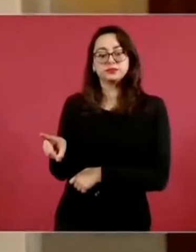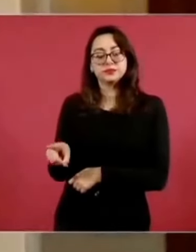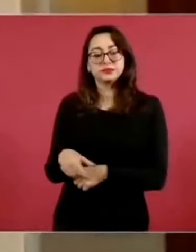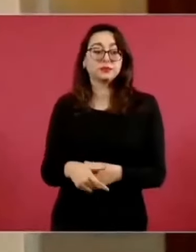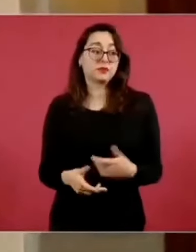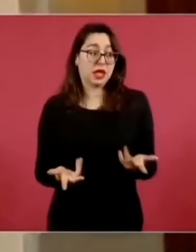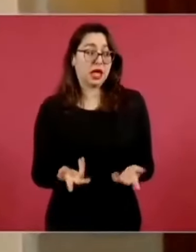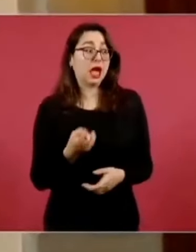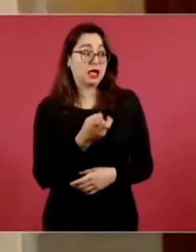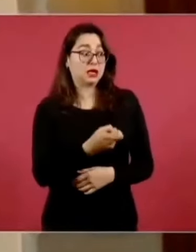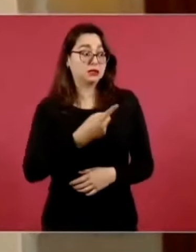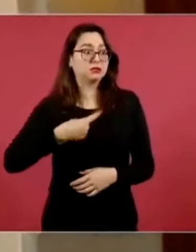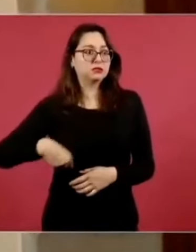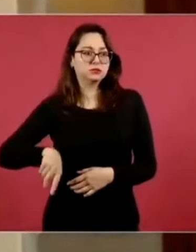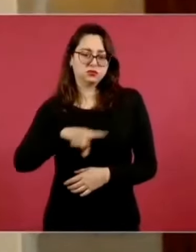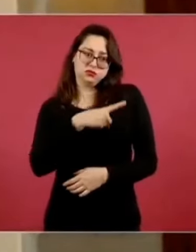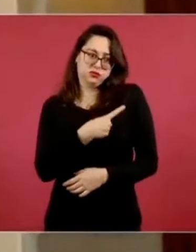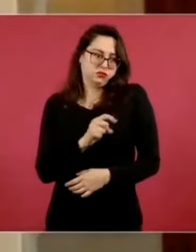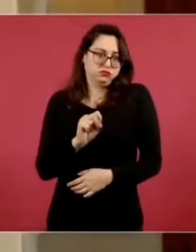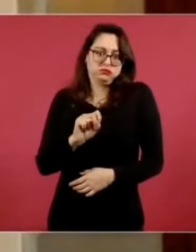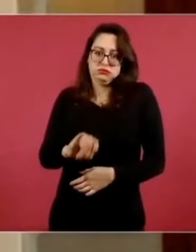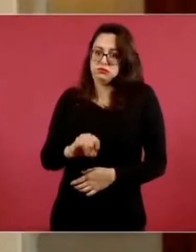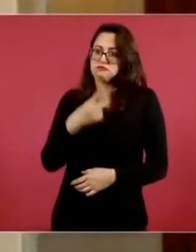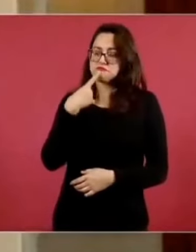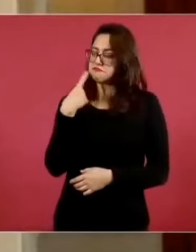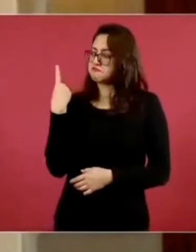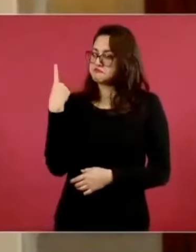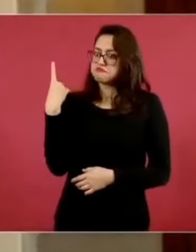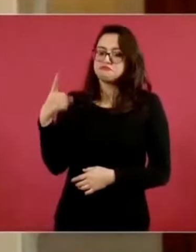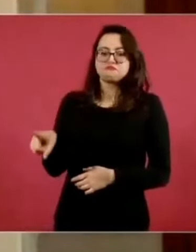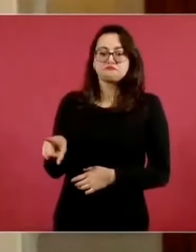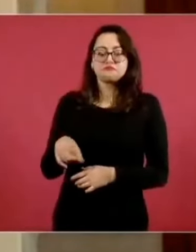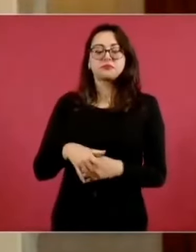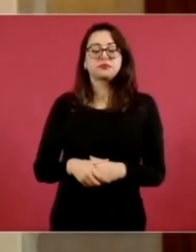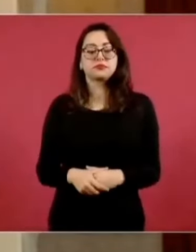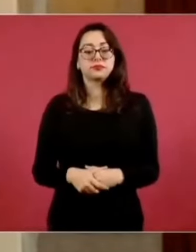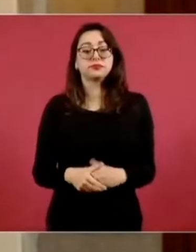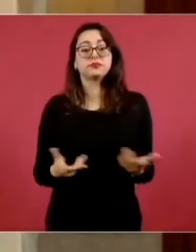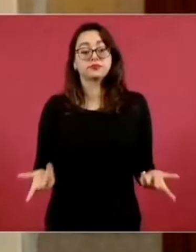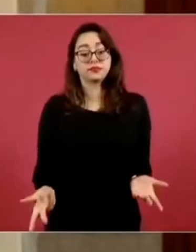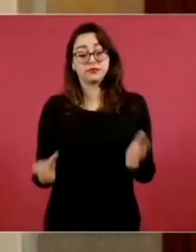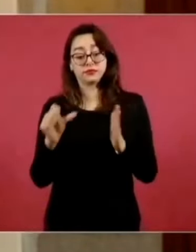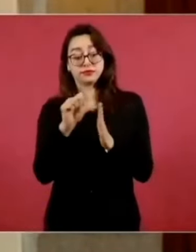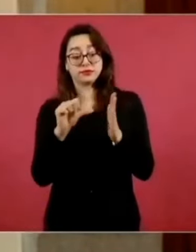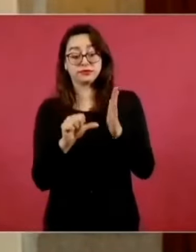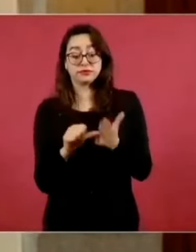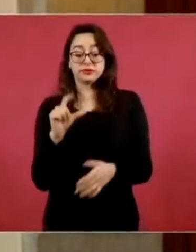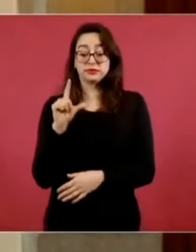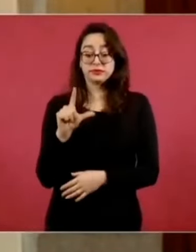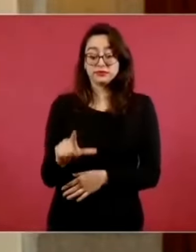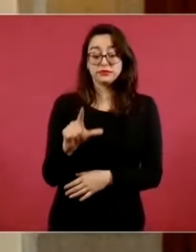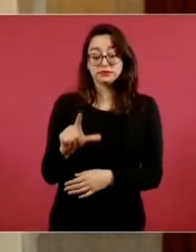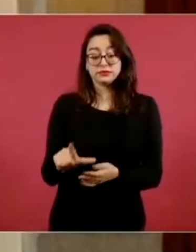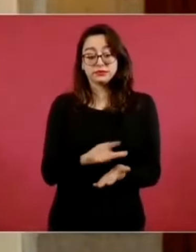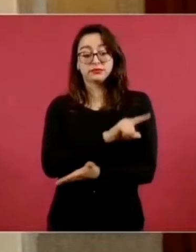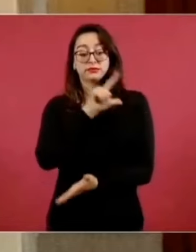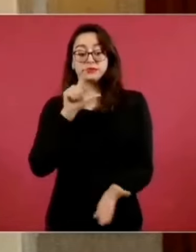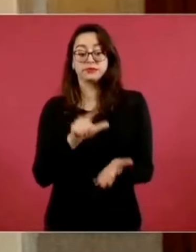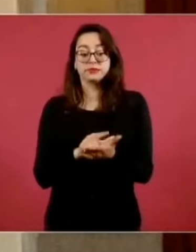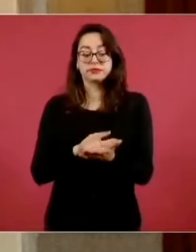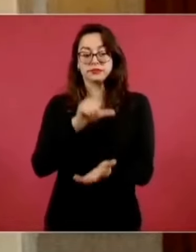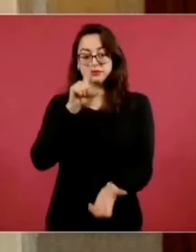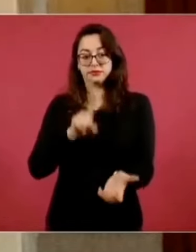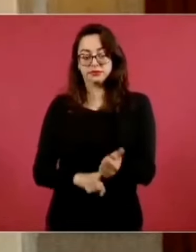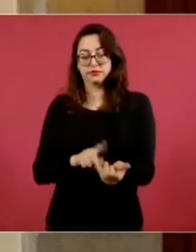va… Para su conocimiento, transcribo el artículo 17 de la Ley Orgánica del Poder